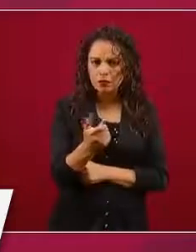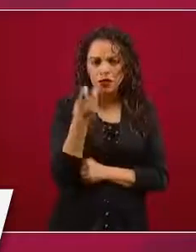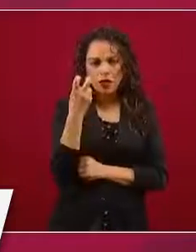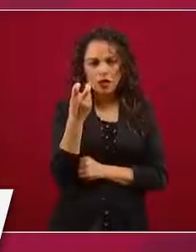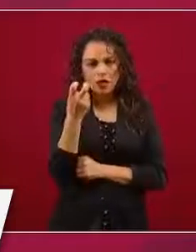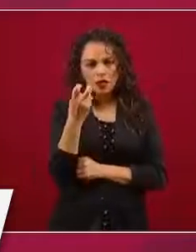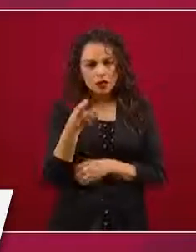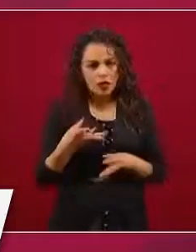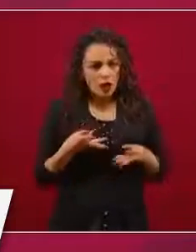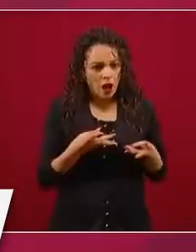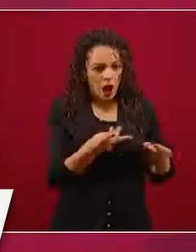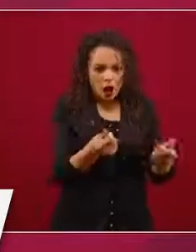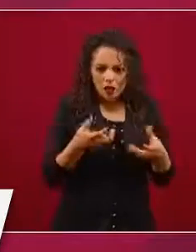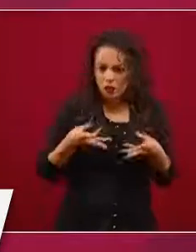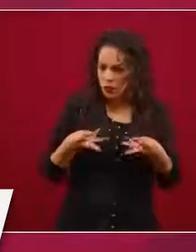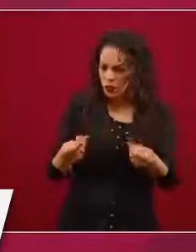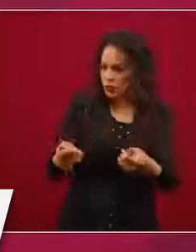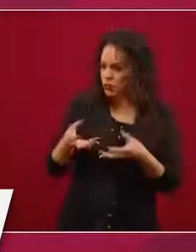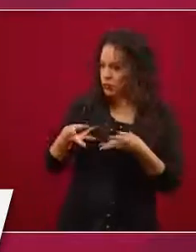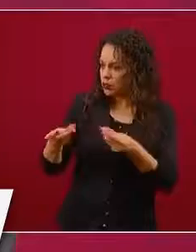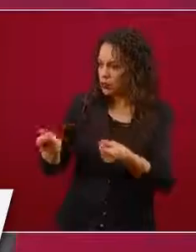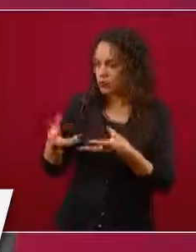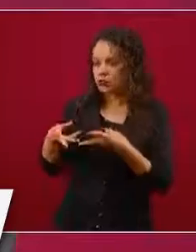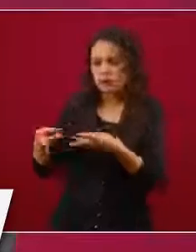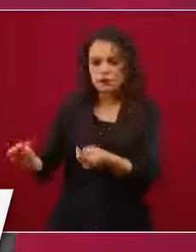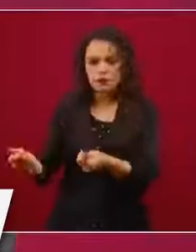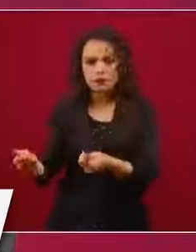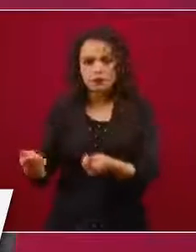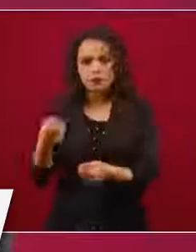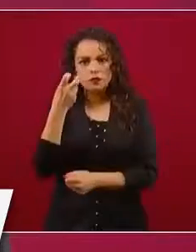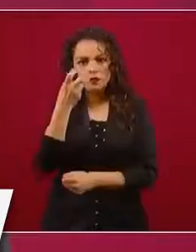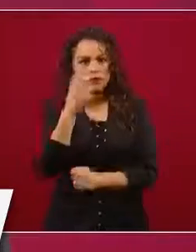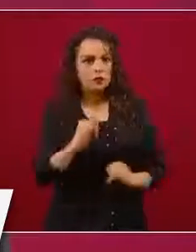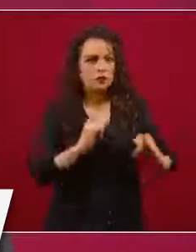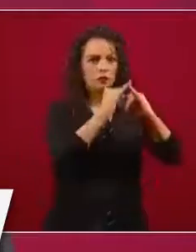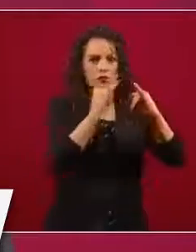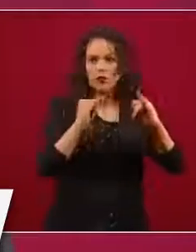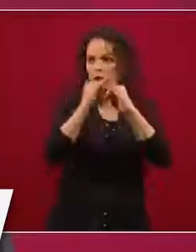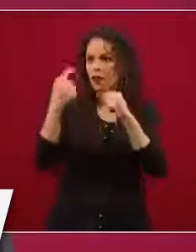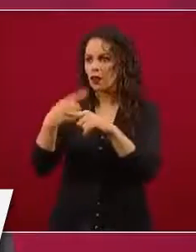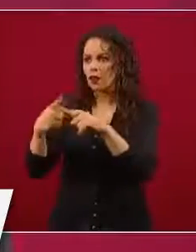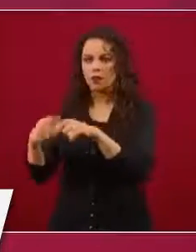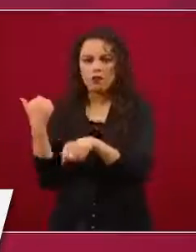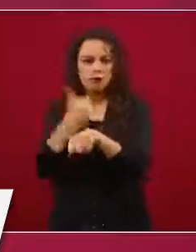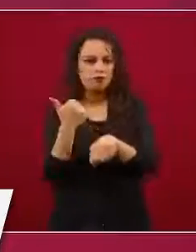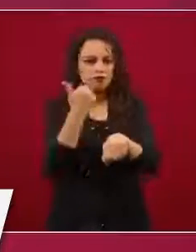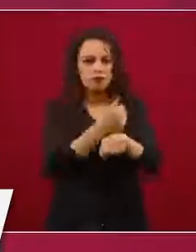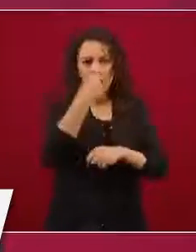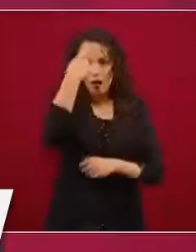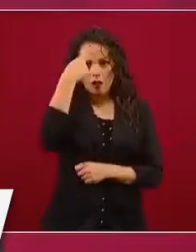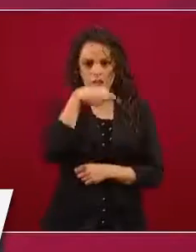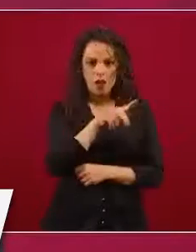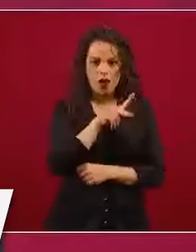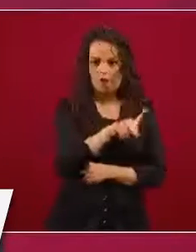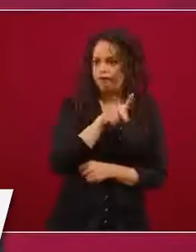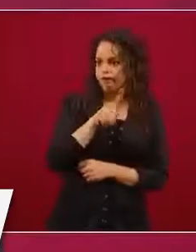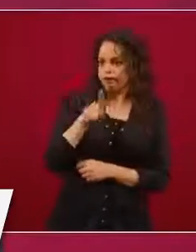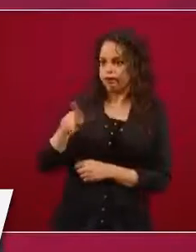mantener ese aparato para simular, me duele.